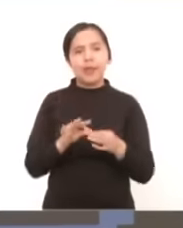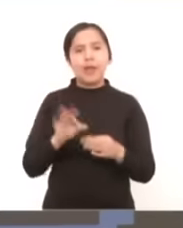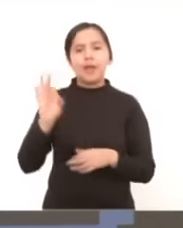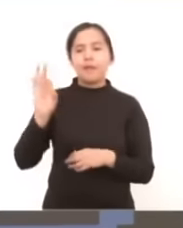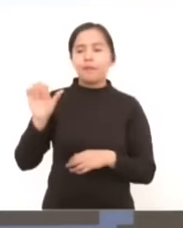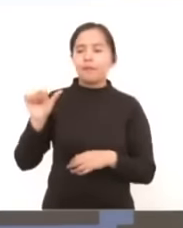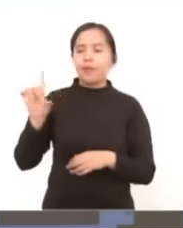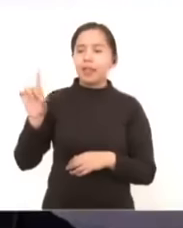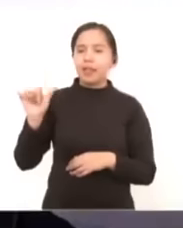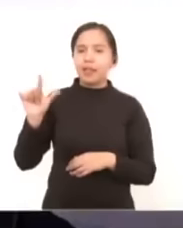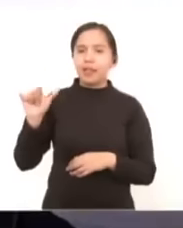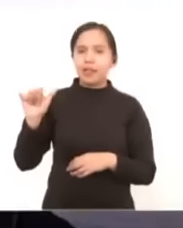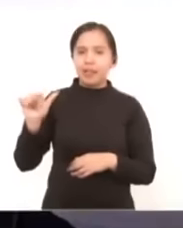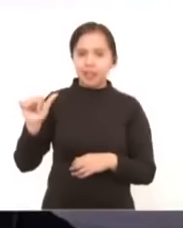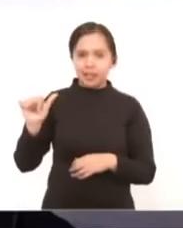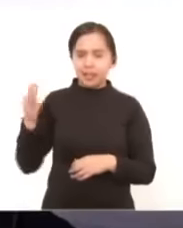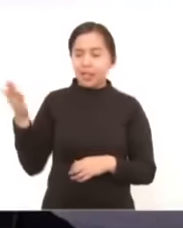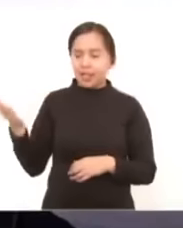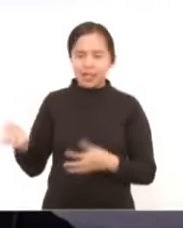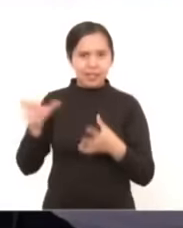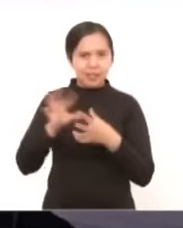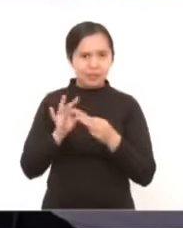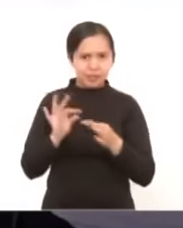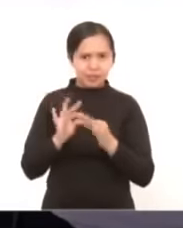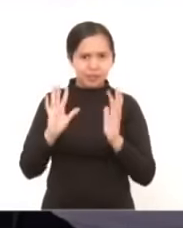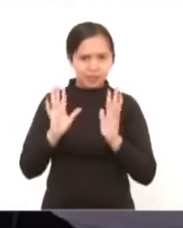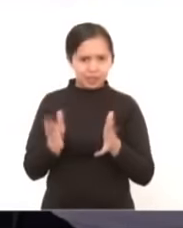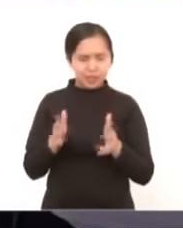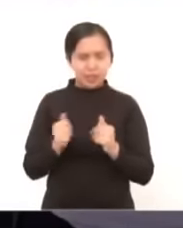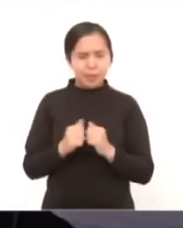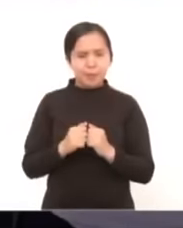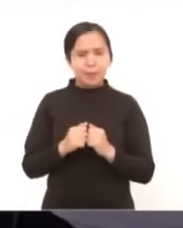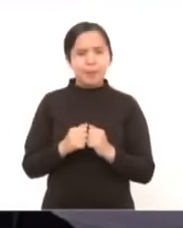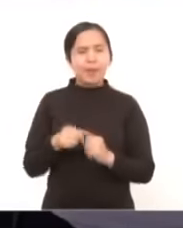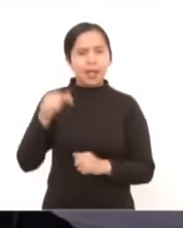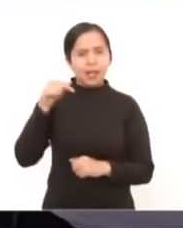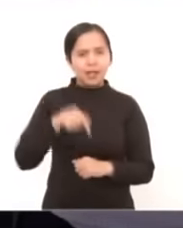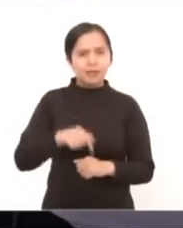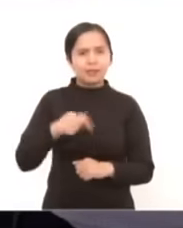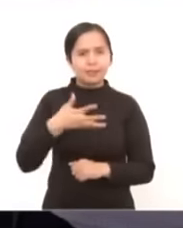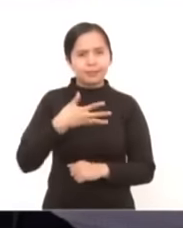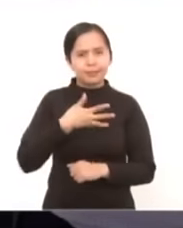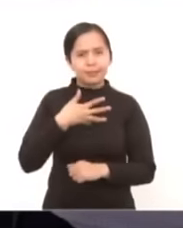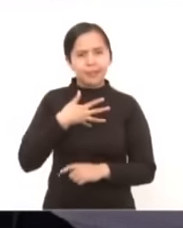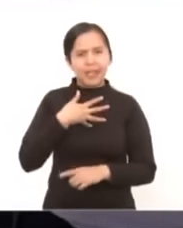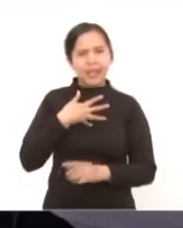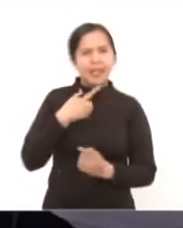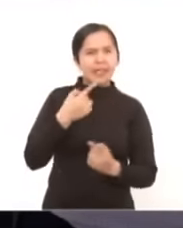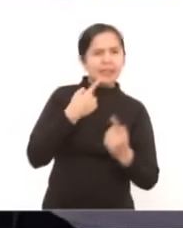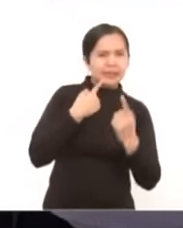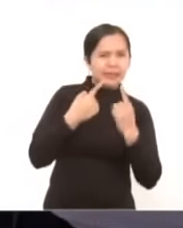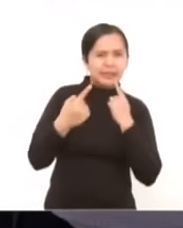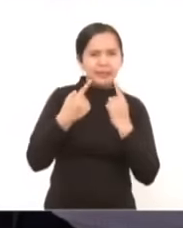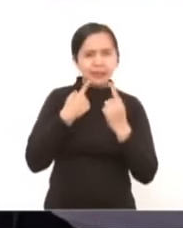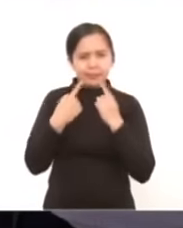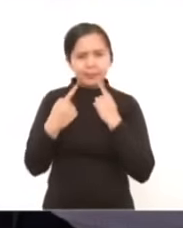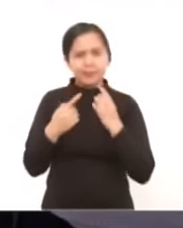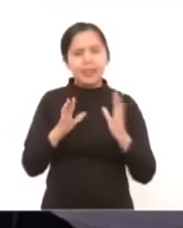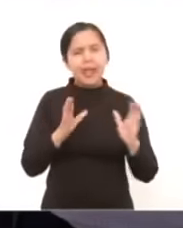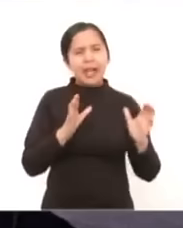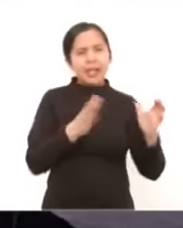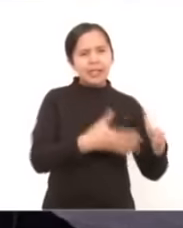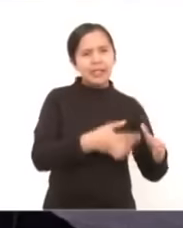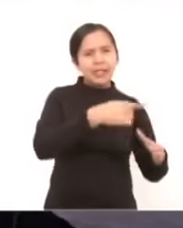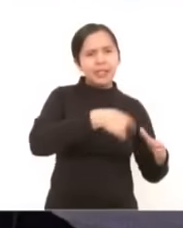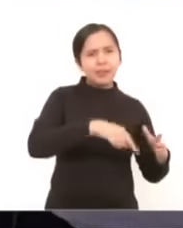Fadlala porque tiene razón aquí hay un debate en medio los conservadores